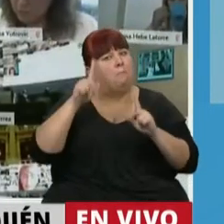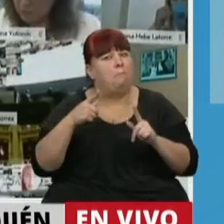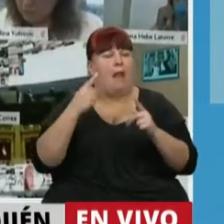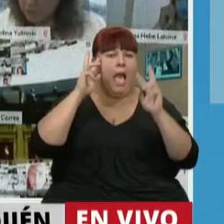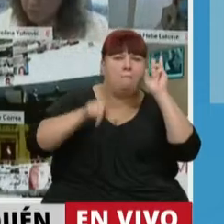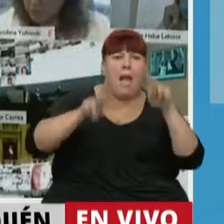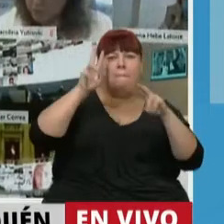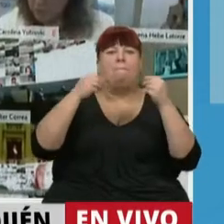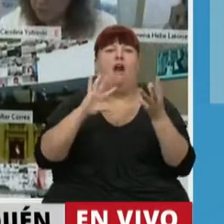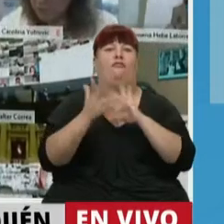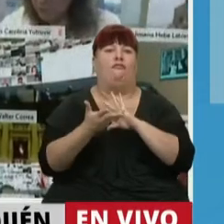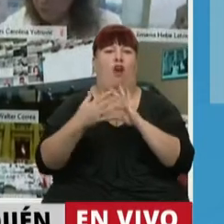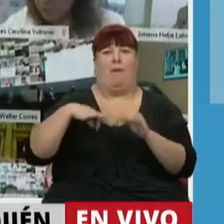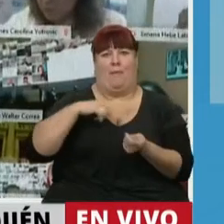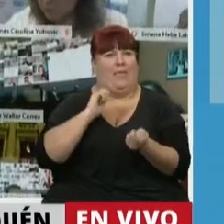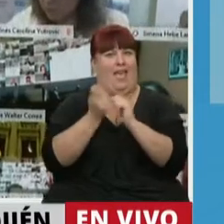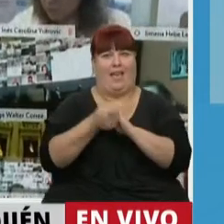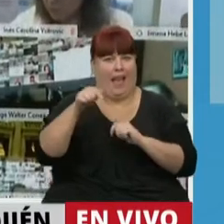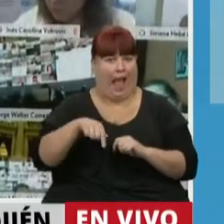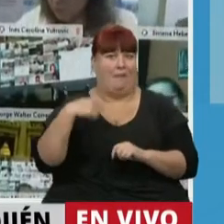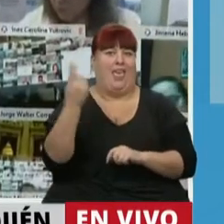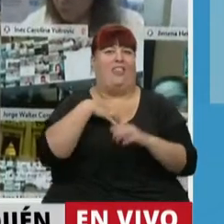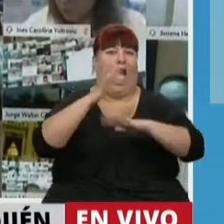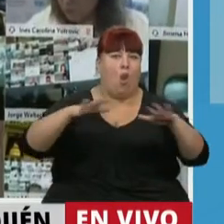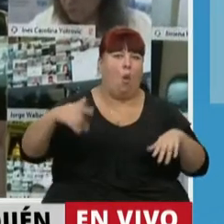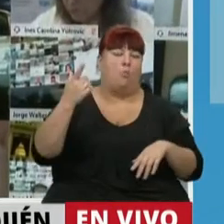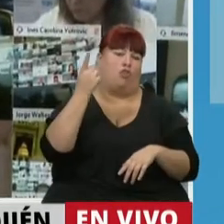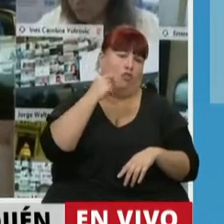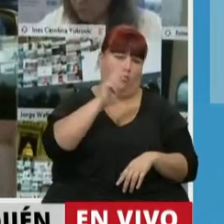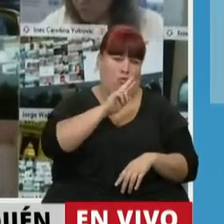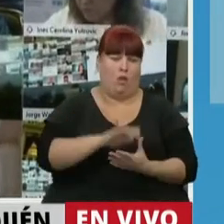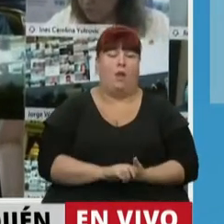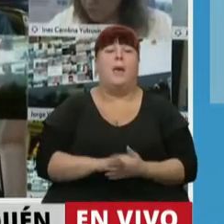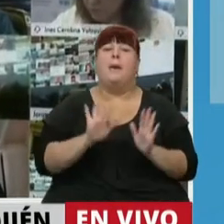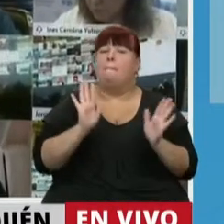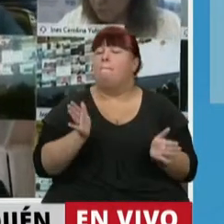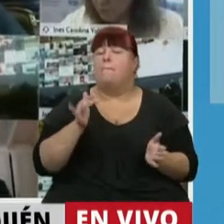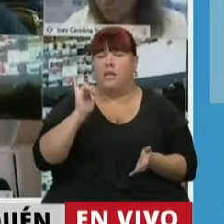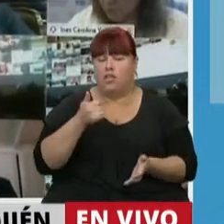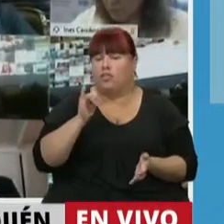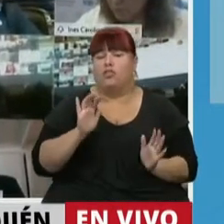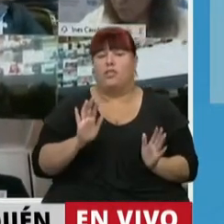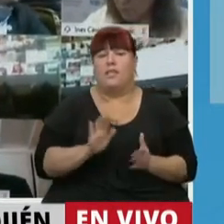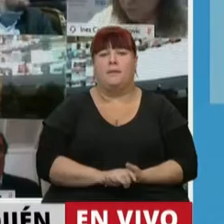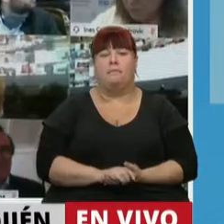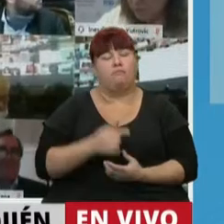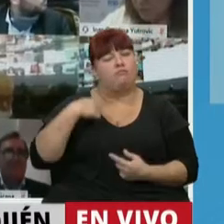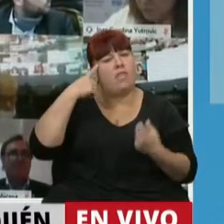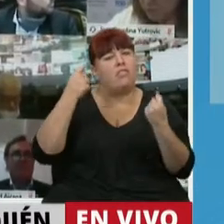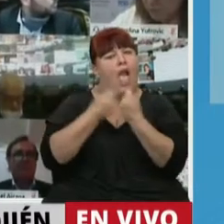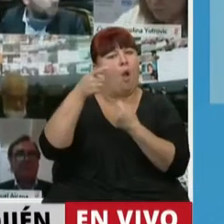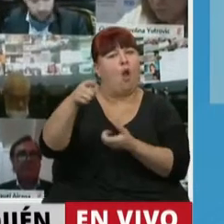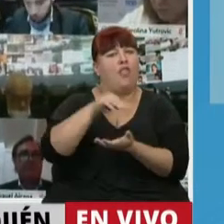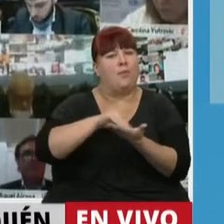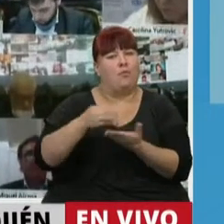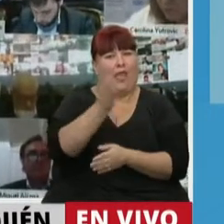estrategias para esta nueva forma de vida de nuestros alumnos y alumnas. Pero sin duda, y coincido con la